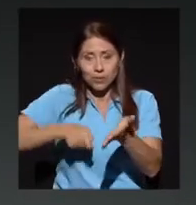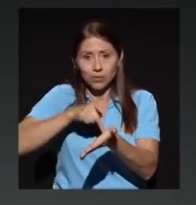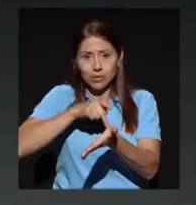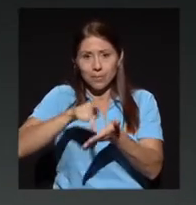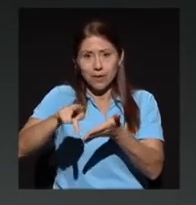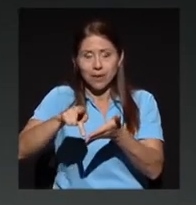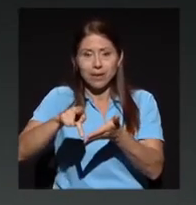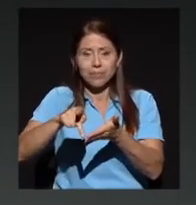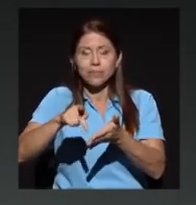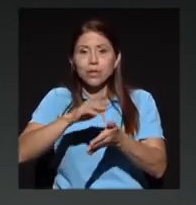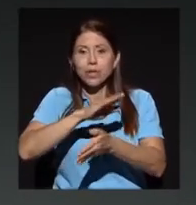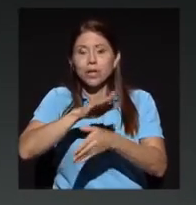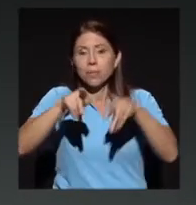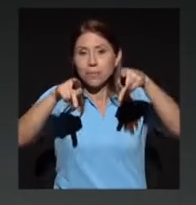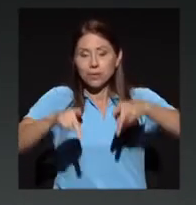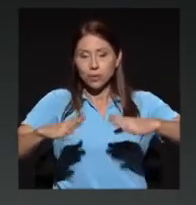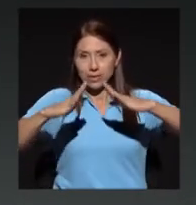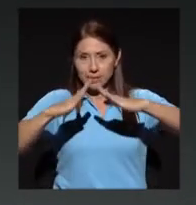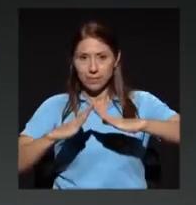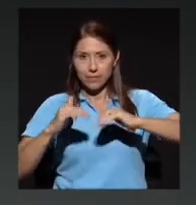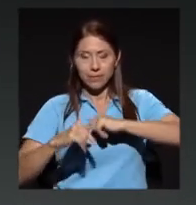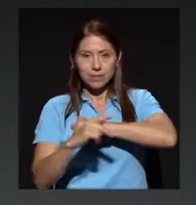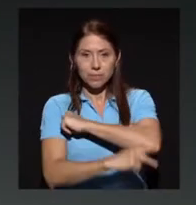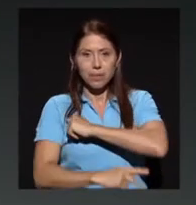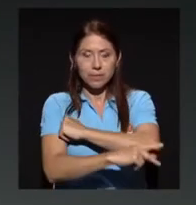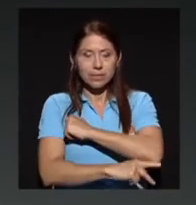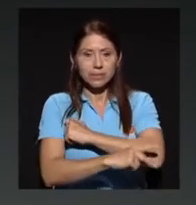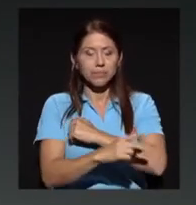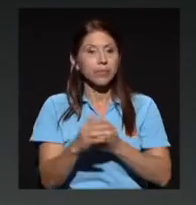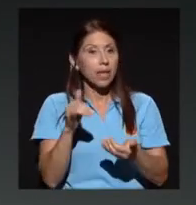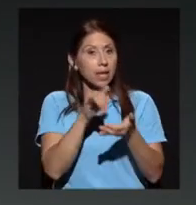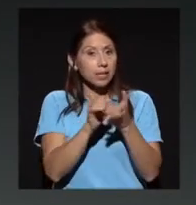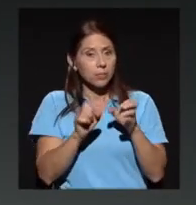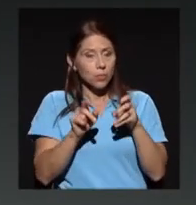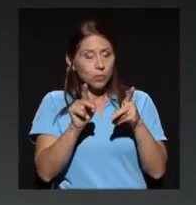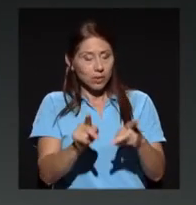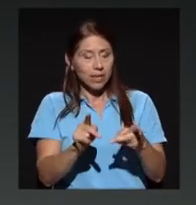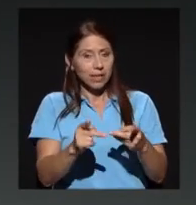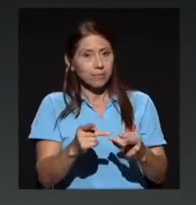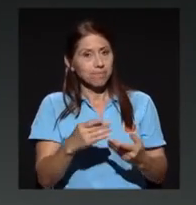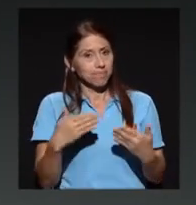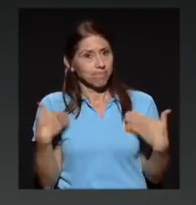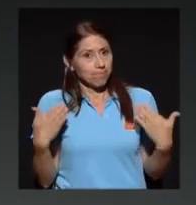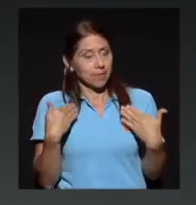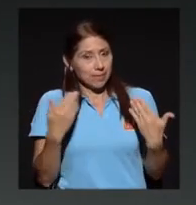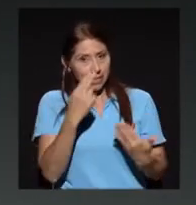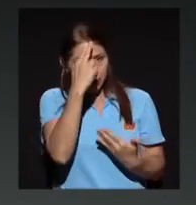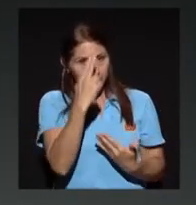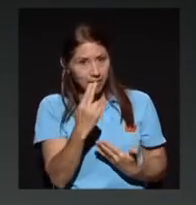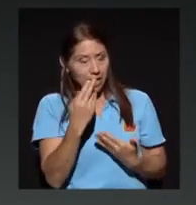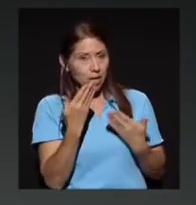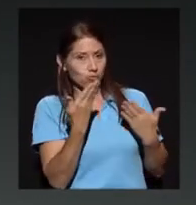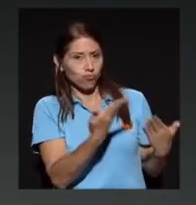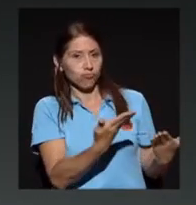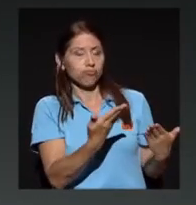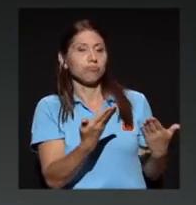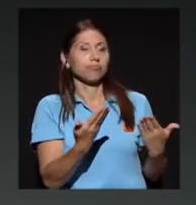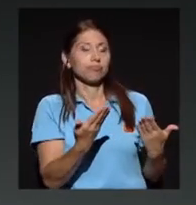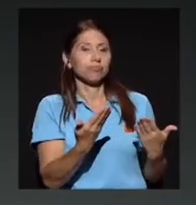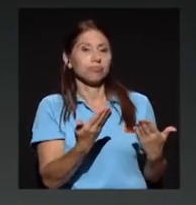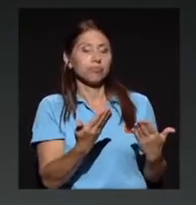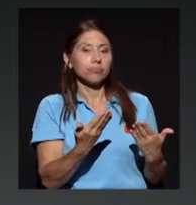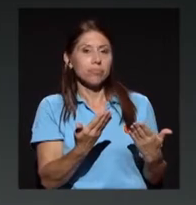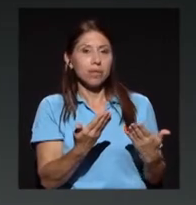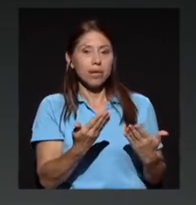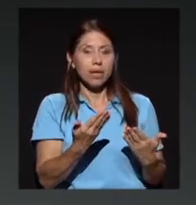tributan los habitantes de este país. Y en esta ocasión tengo el placer y el privilegio de tener a